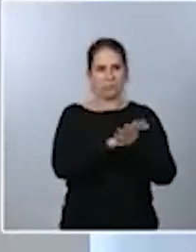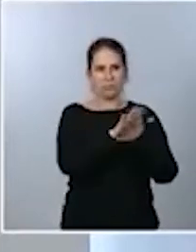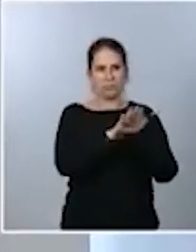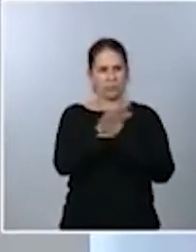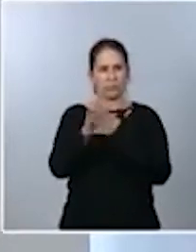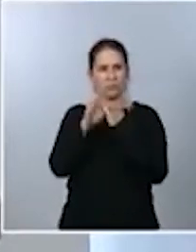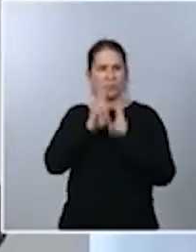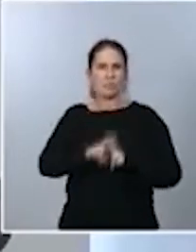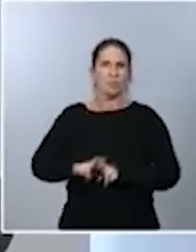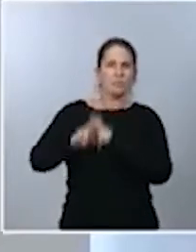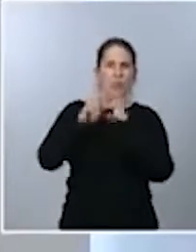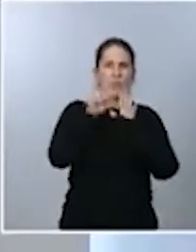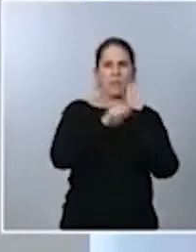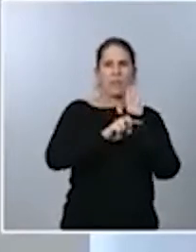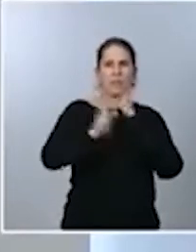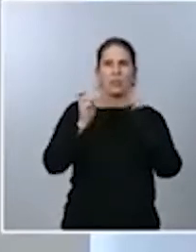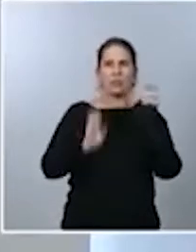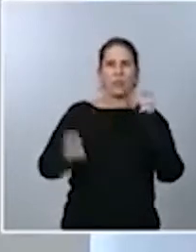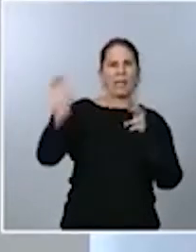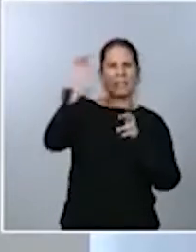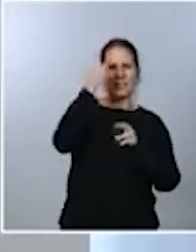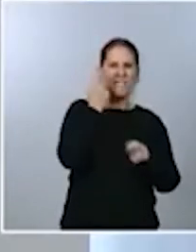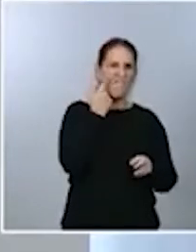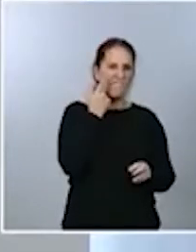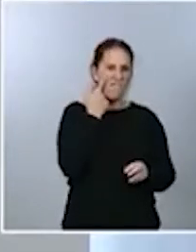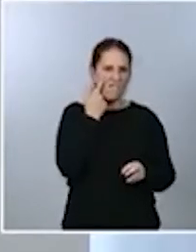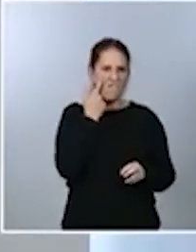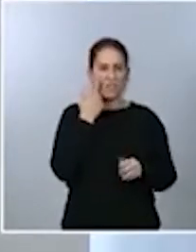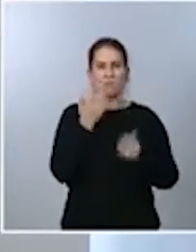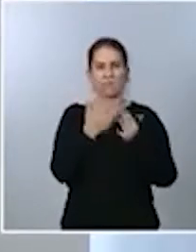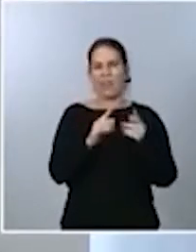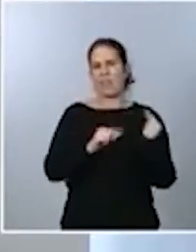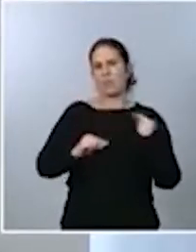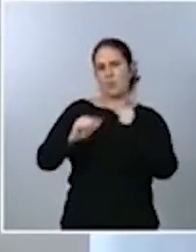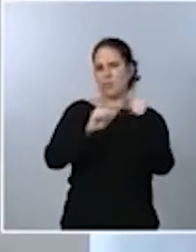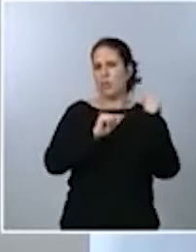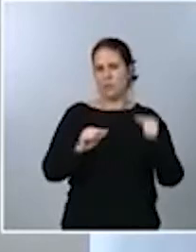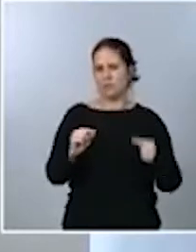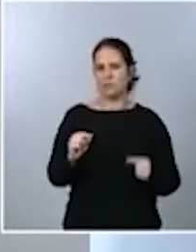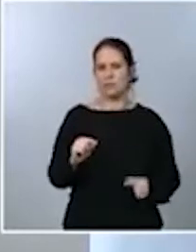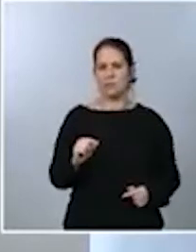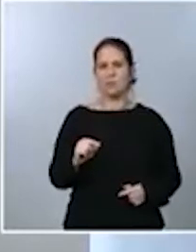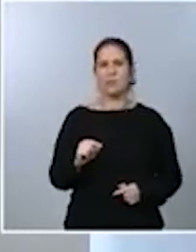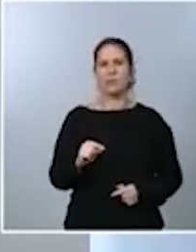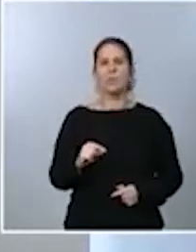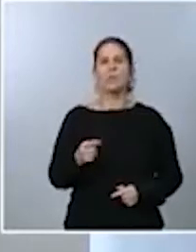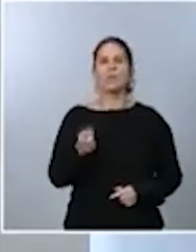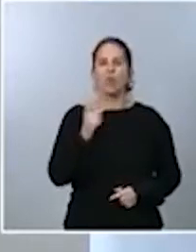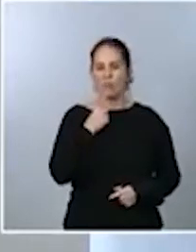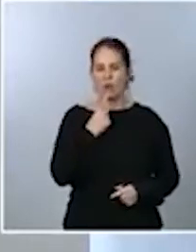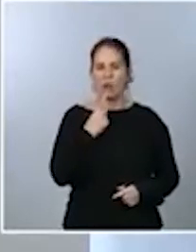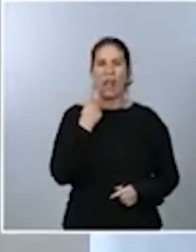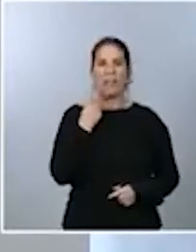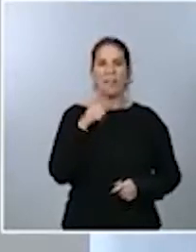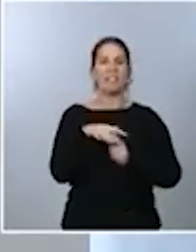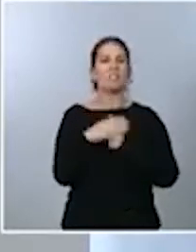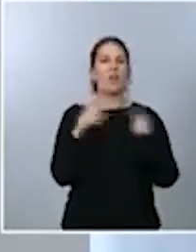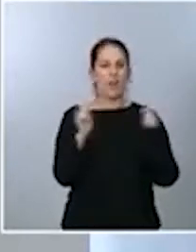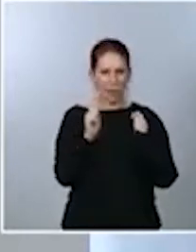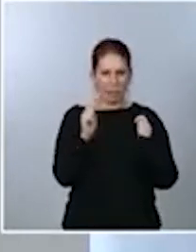medidas que toman otros países, abiertos a discutirlas todas. Simplemente, en este caso, digo, haría falta el estado de alarma, uno, dos,